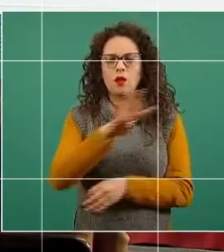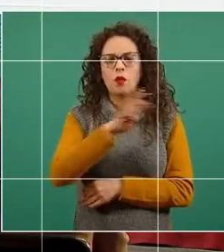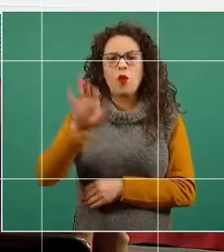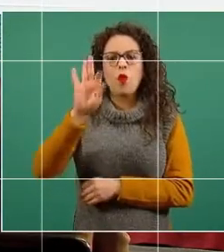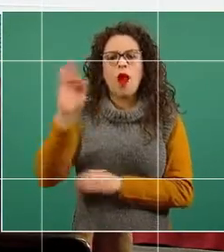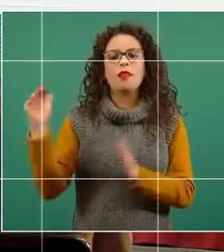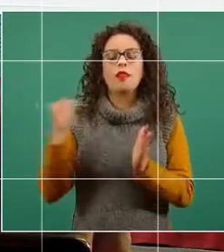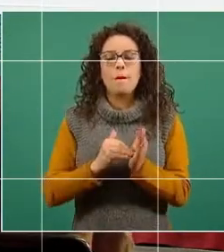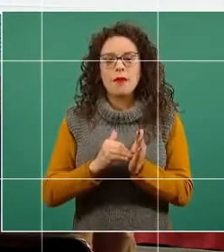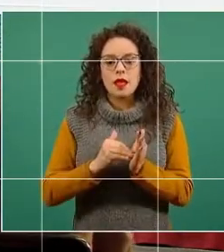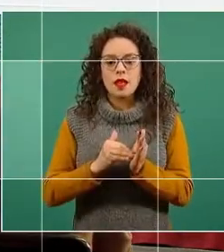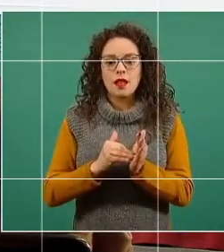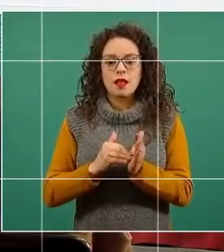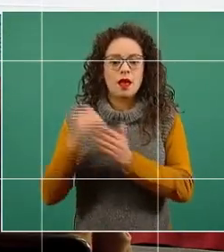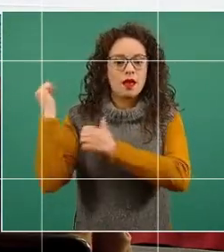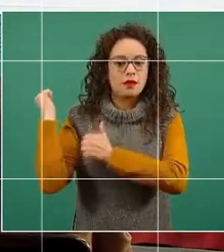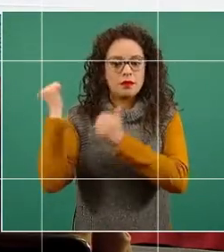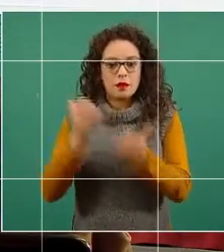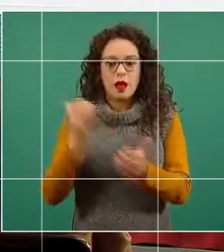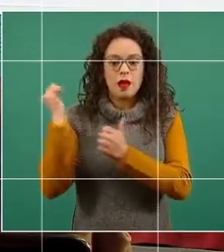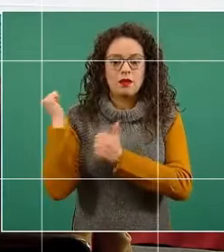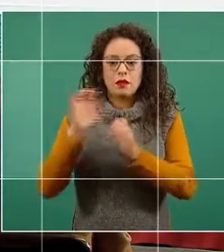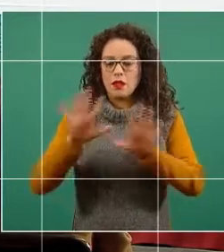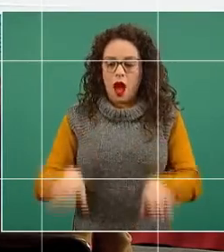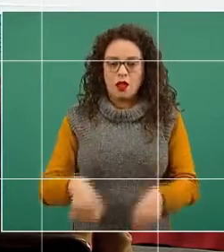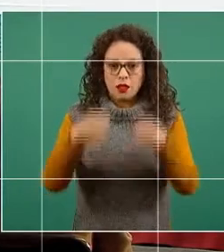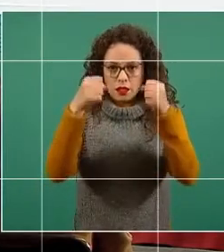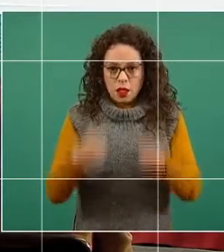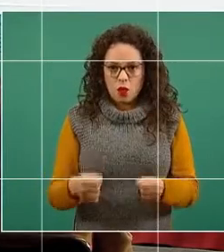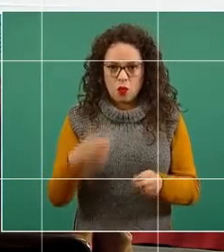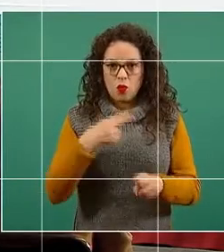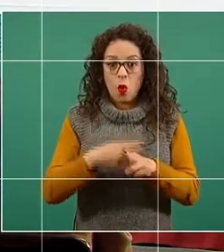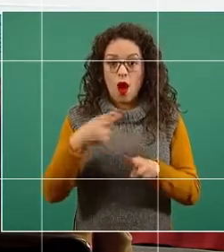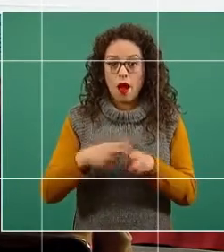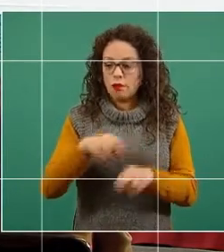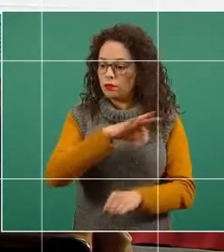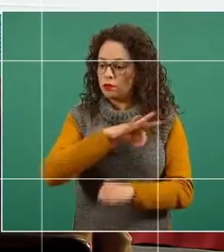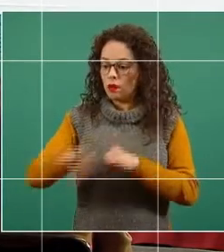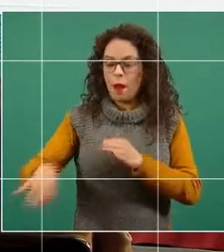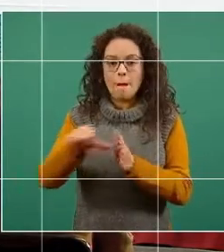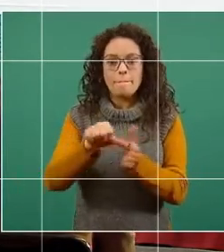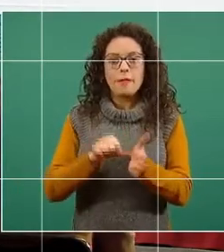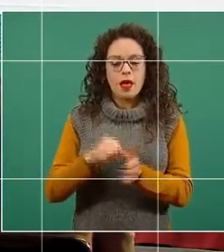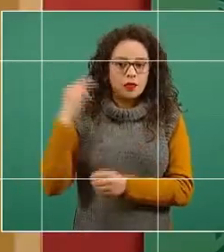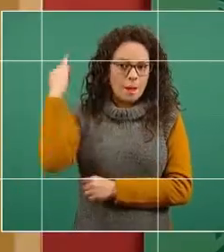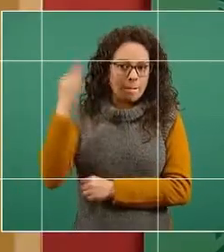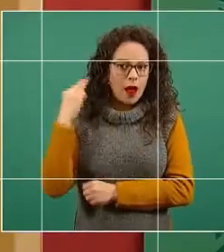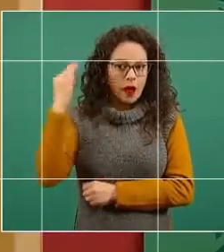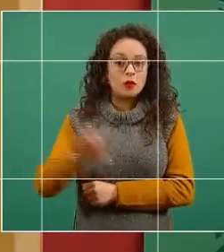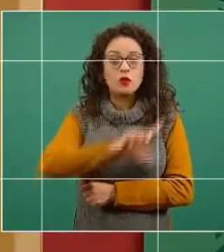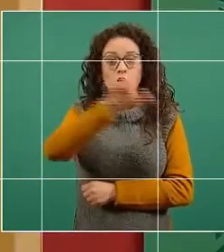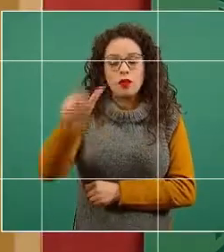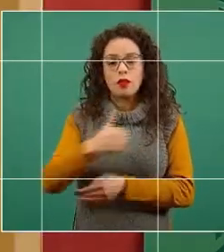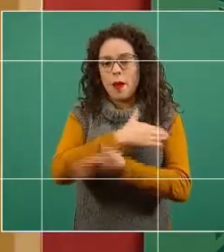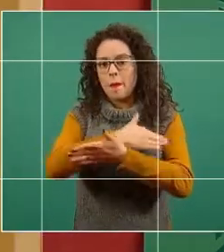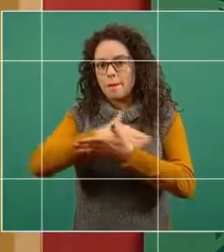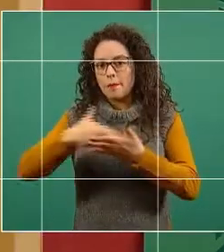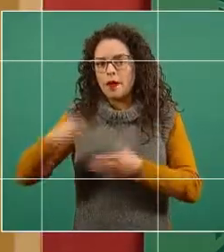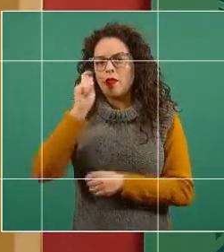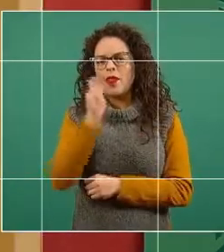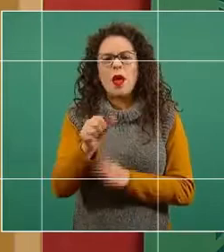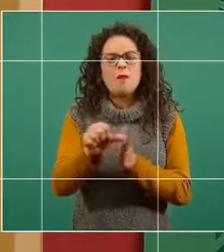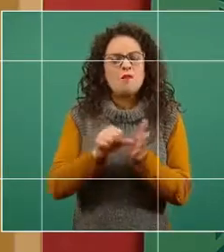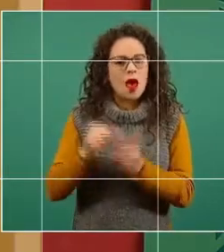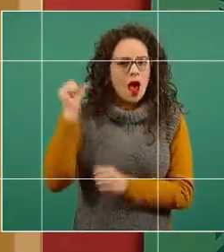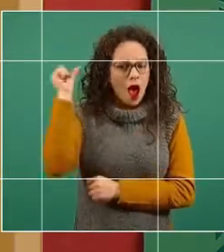vacunas que estaremos teniendo ya garantizadas hasta el final de marzo y después a mediados de el mes de marzo